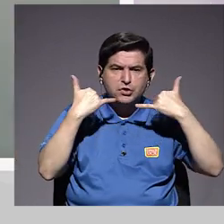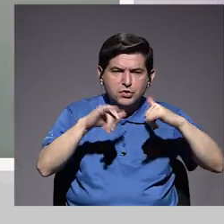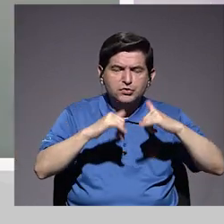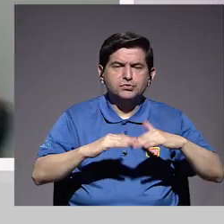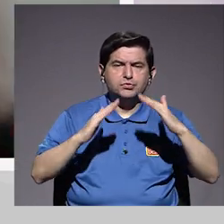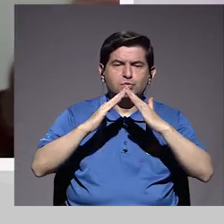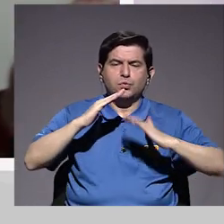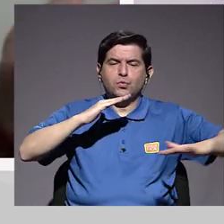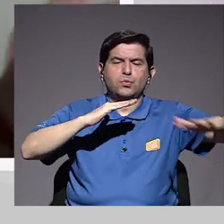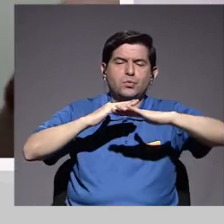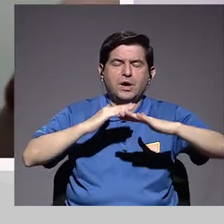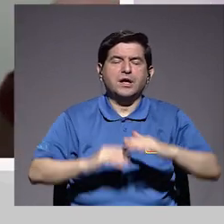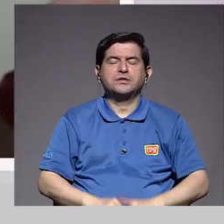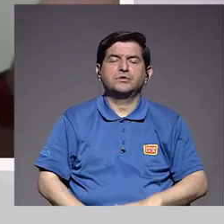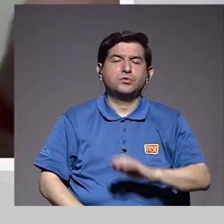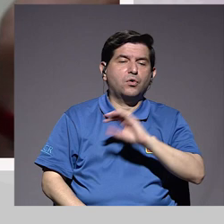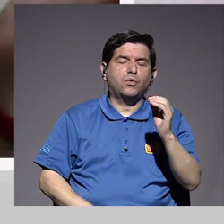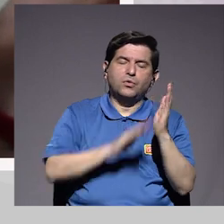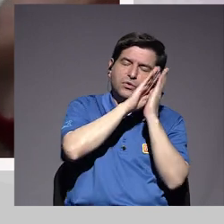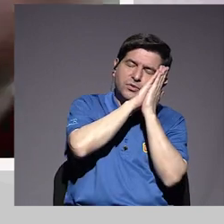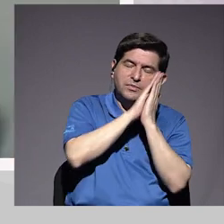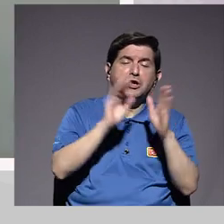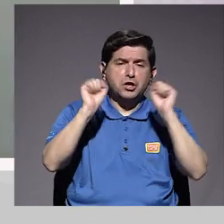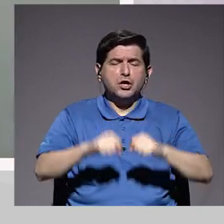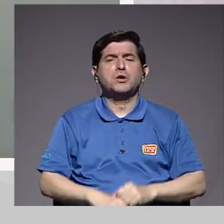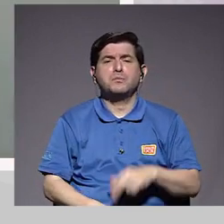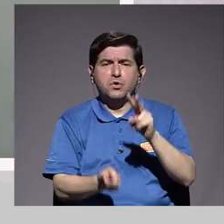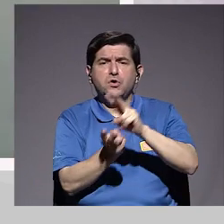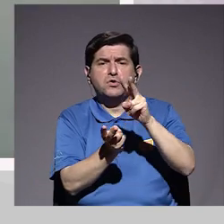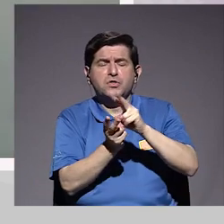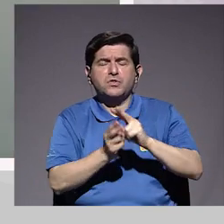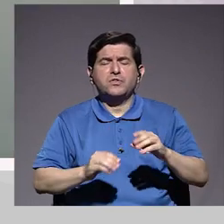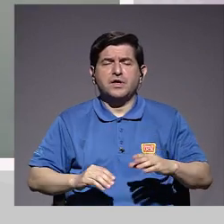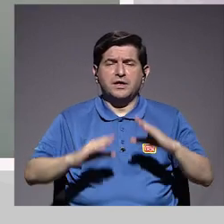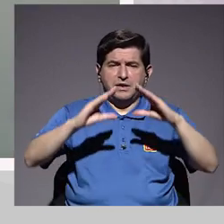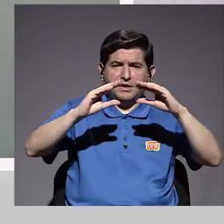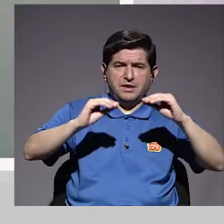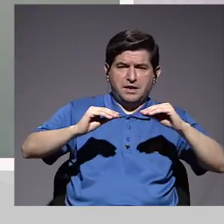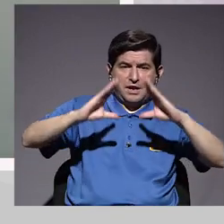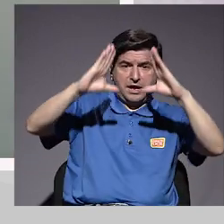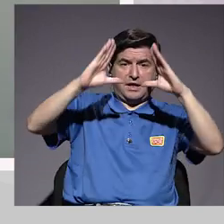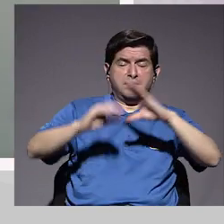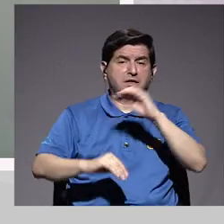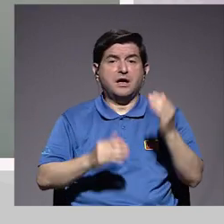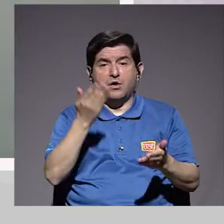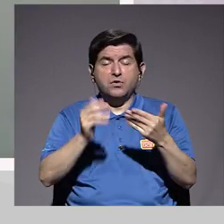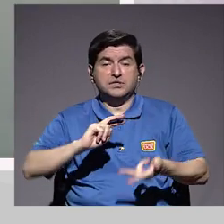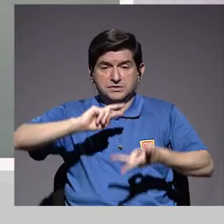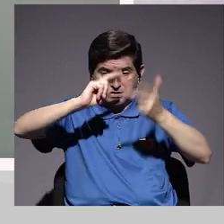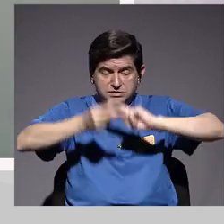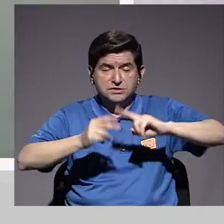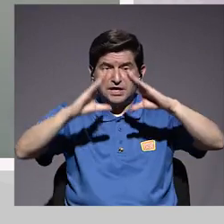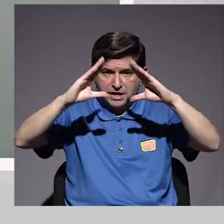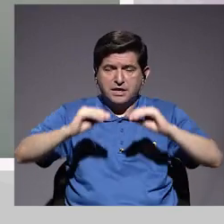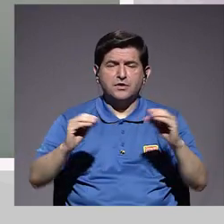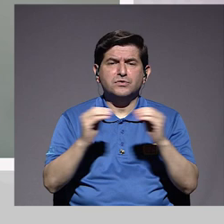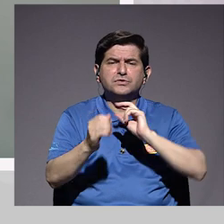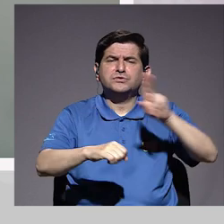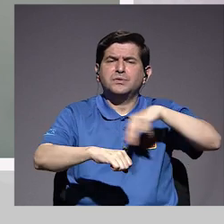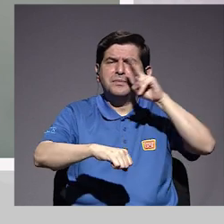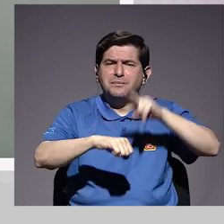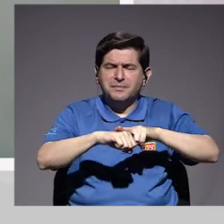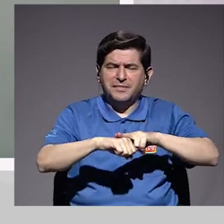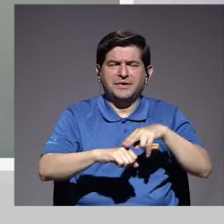vez jugando en el patio o están dormidos, podemos tener relaciones en el día. O al revés en la noche, ¿verdad? Entonces tenemos que verlo de una forma más natural,